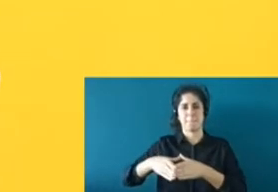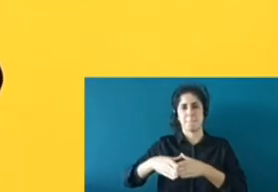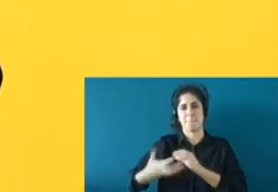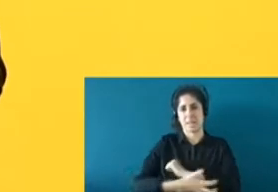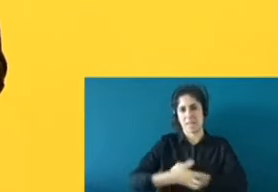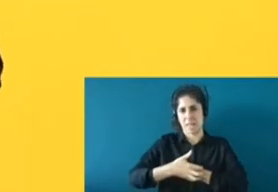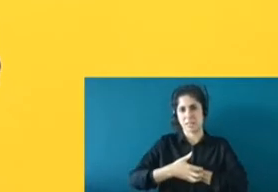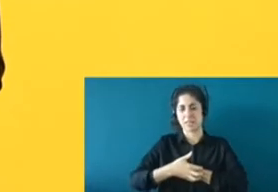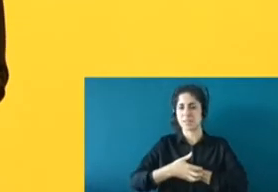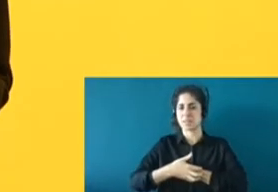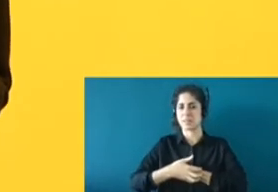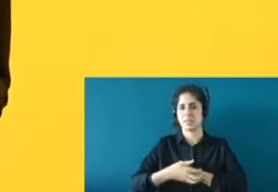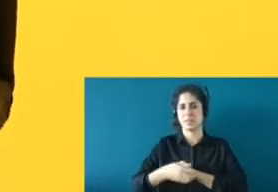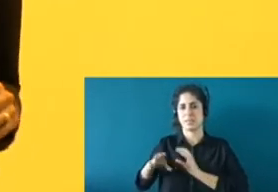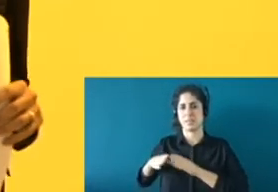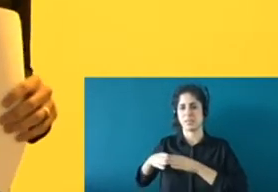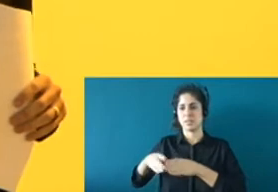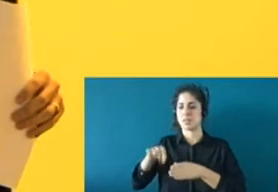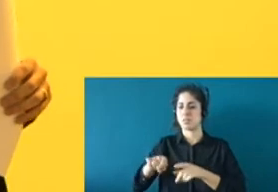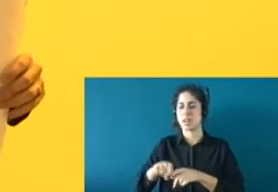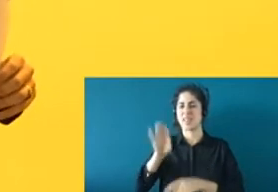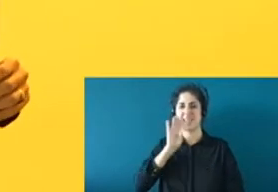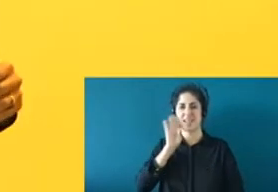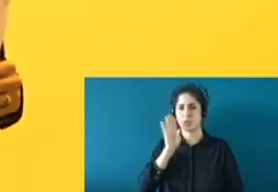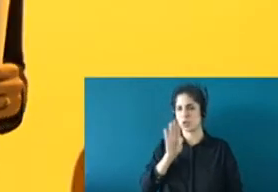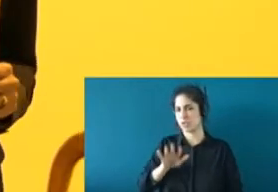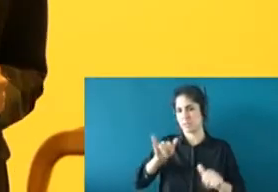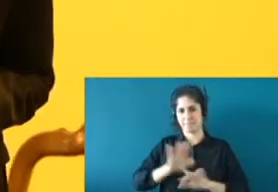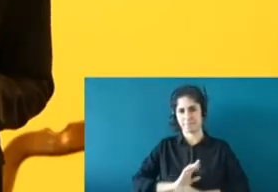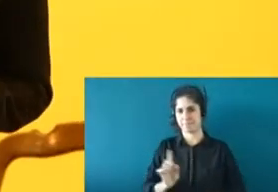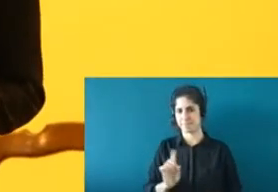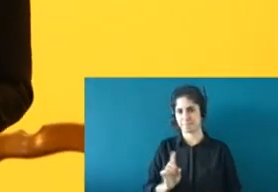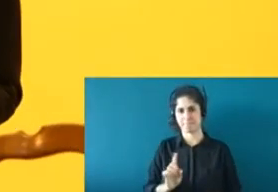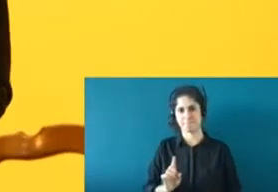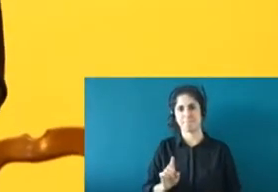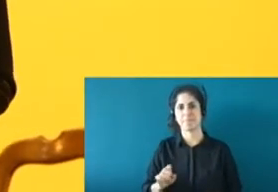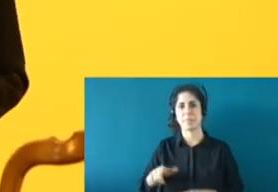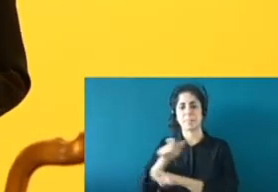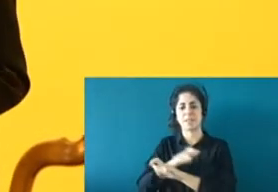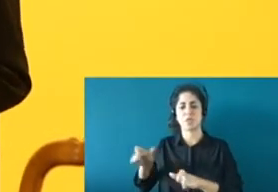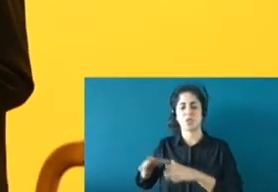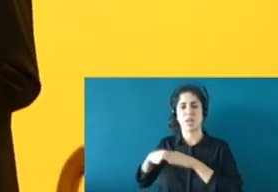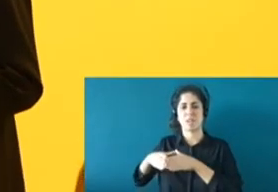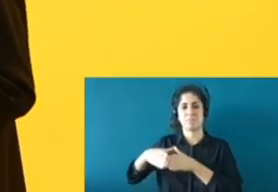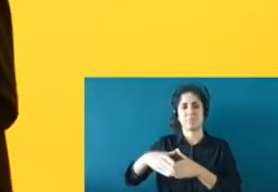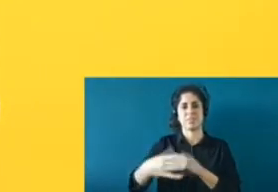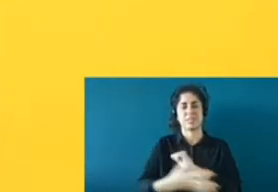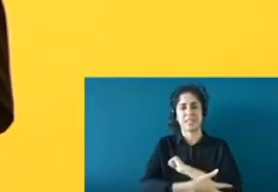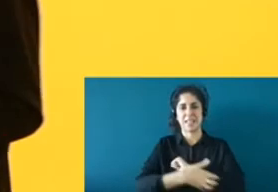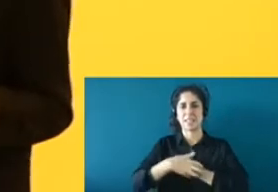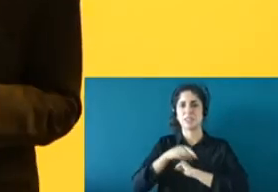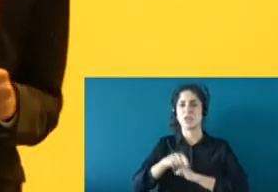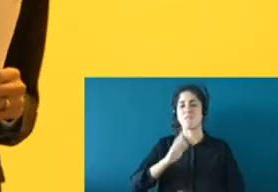bajo ningún concepto, están cometiendo ningún delito. La llegada de personas migrantes en pateras no es un delito, es una infracción administrativa, pero no está